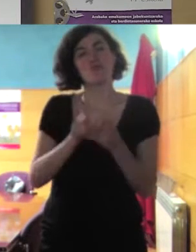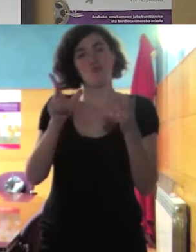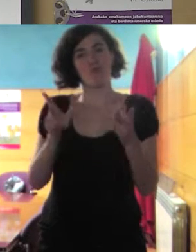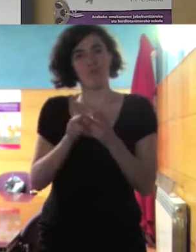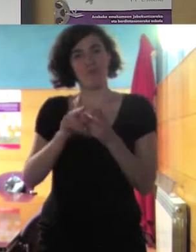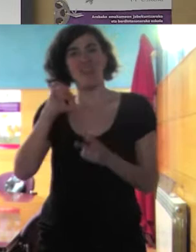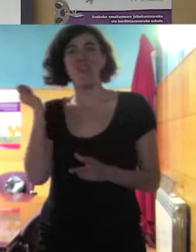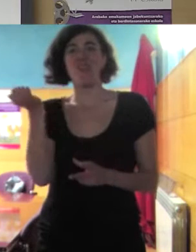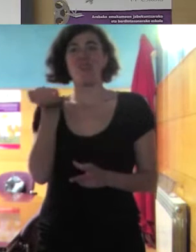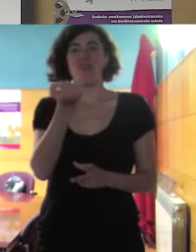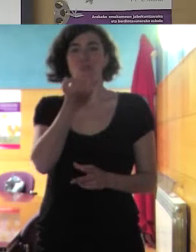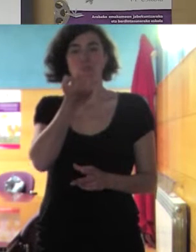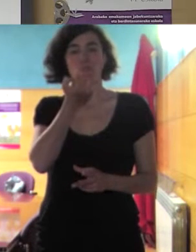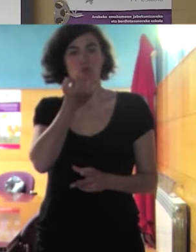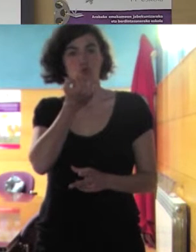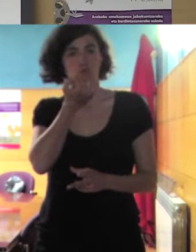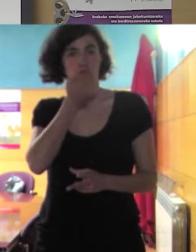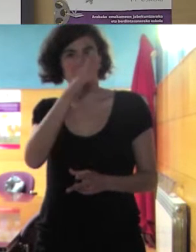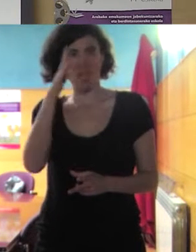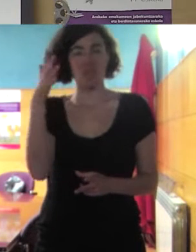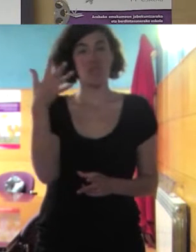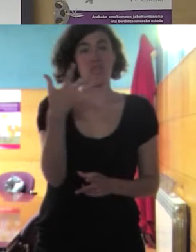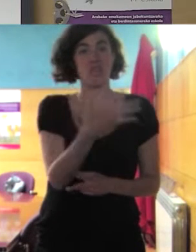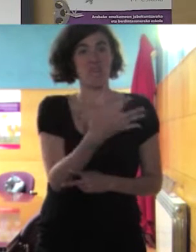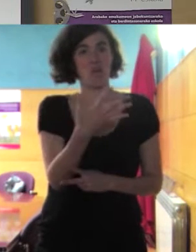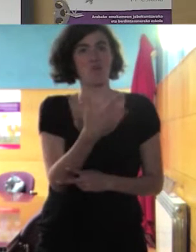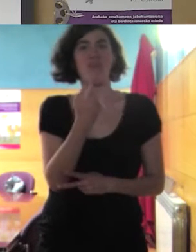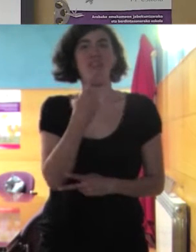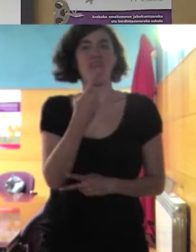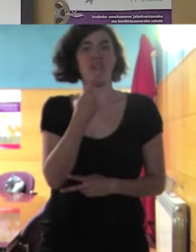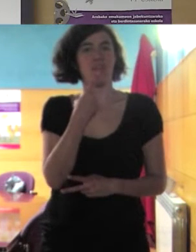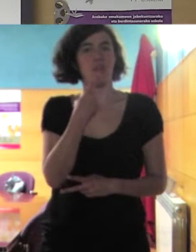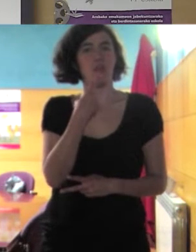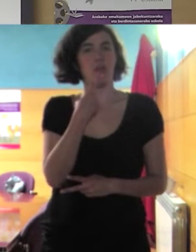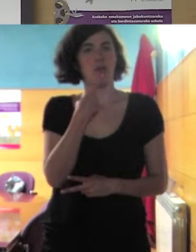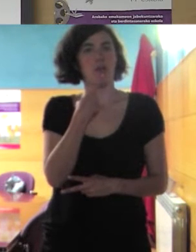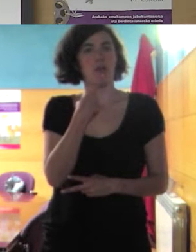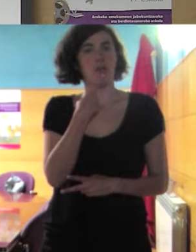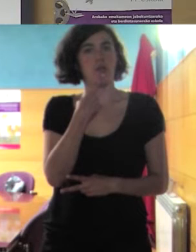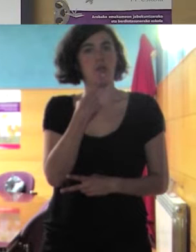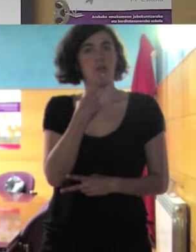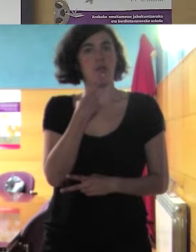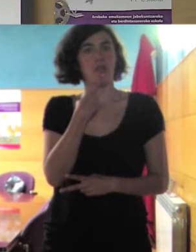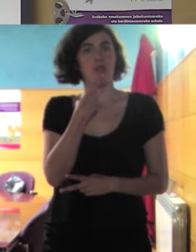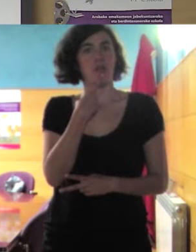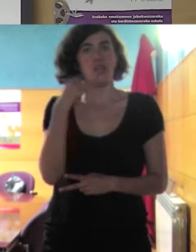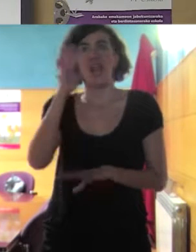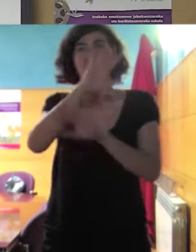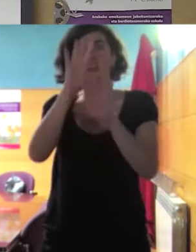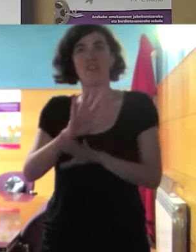denuncia que este caso atenta contra los más elementales valores de la igualdad de sexos de no discriminación en un centro público